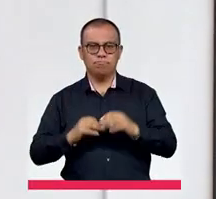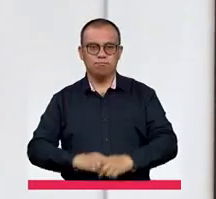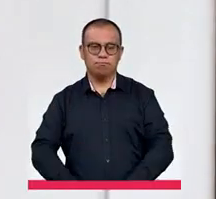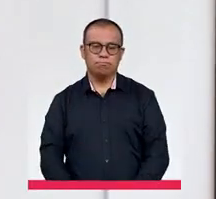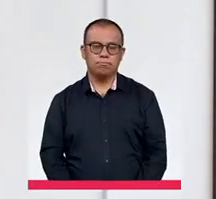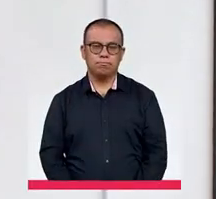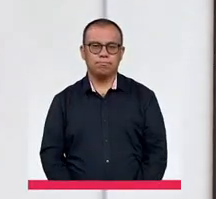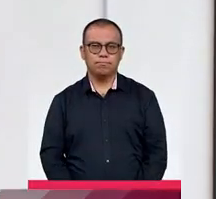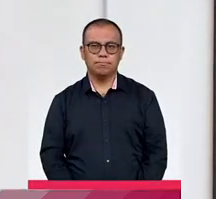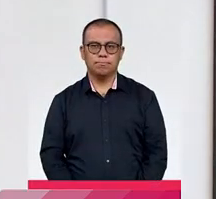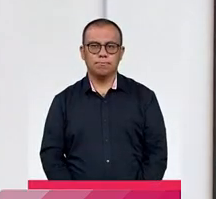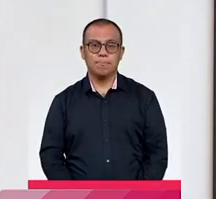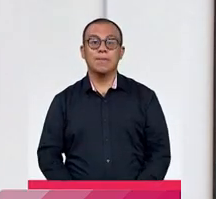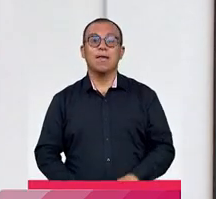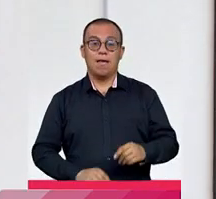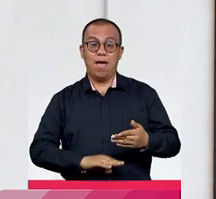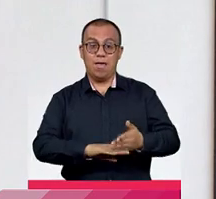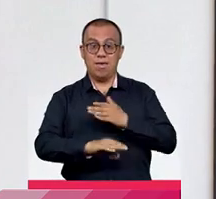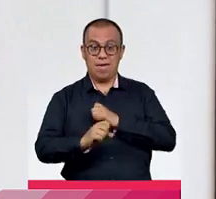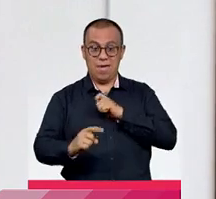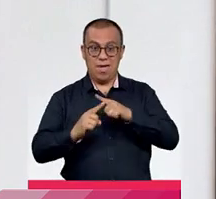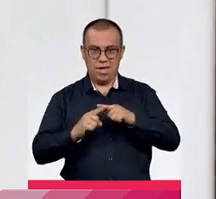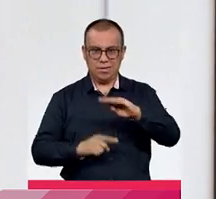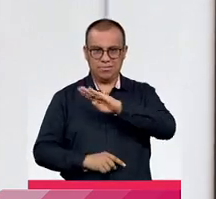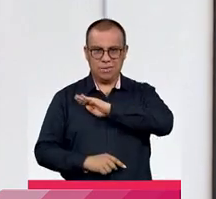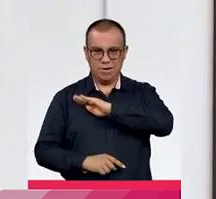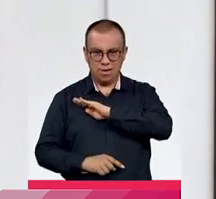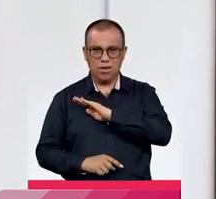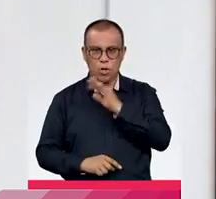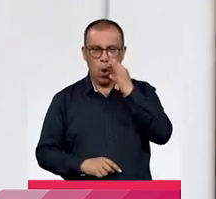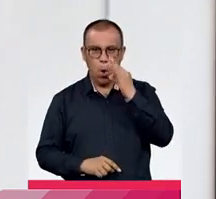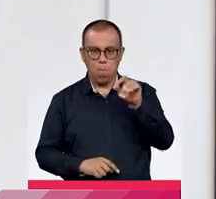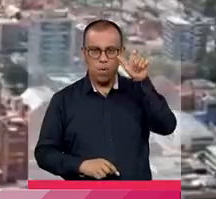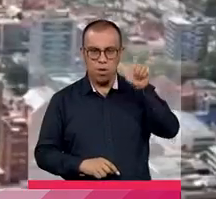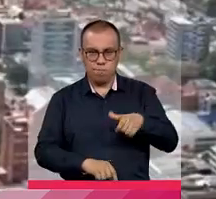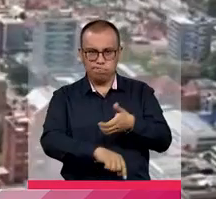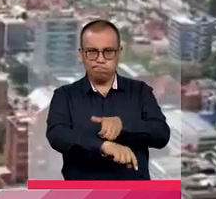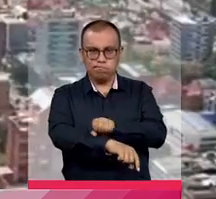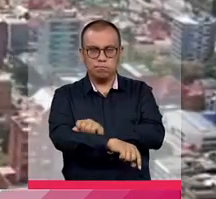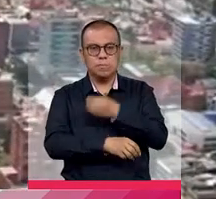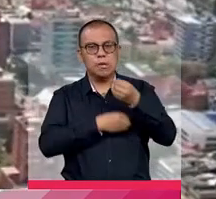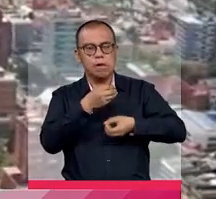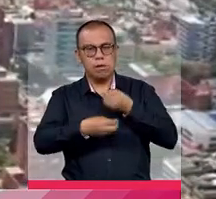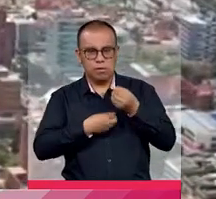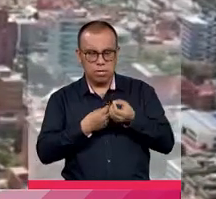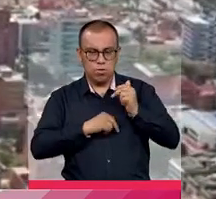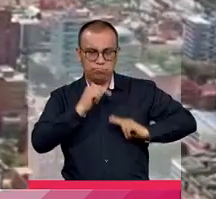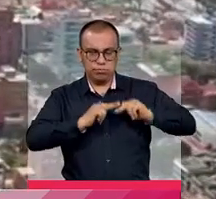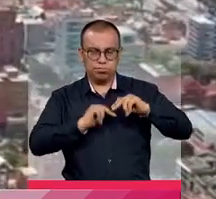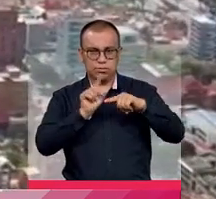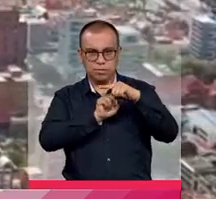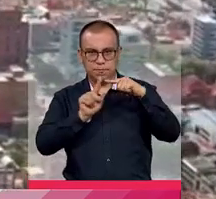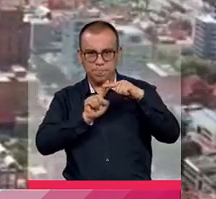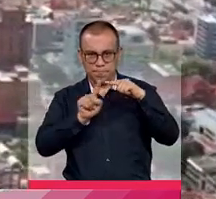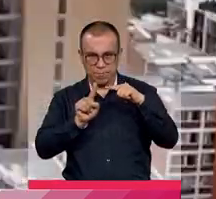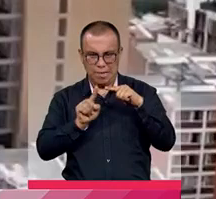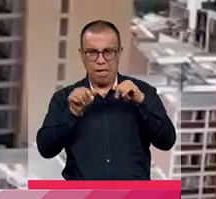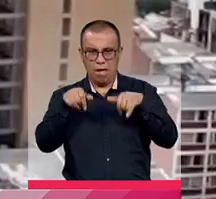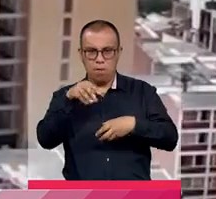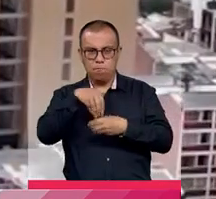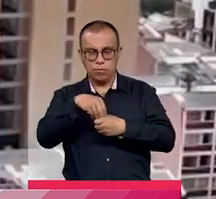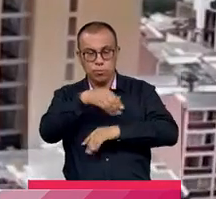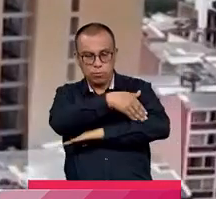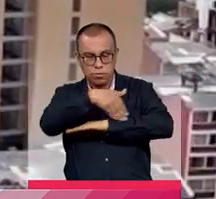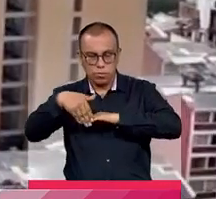Bajo la administración del alcalde Enrique Peñalosa, el 22 de octubre de 2018 se abrió la licitación para adecuar Transmilenio por la carrera séptima